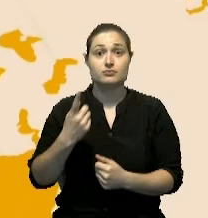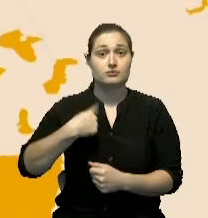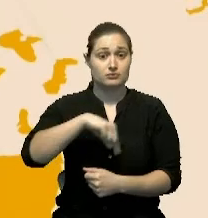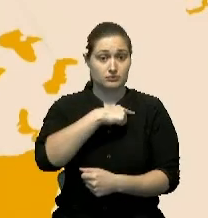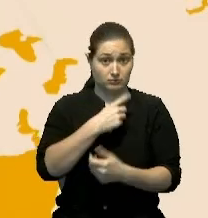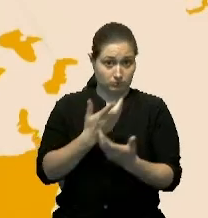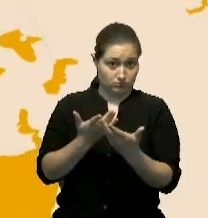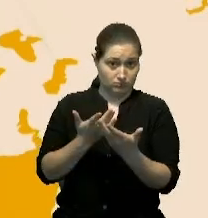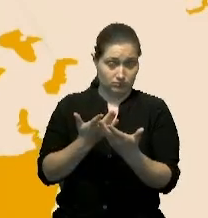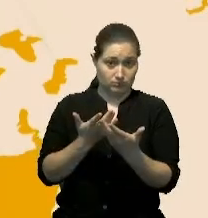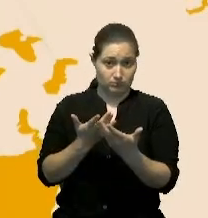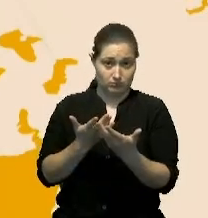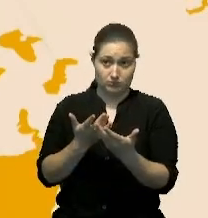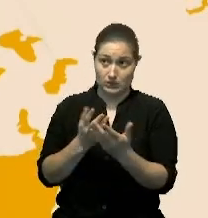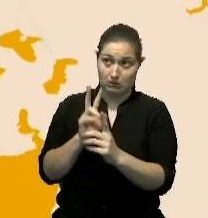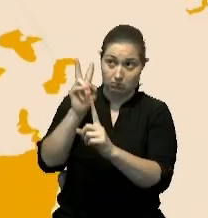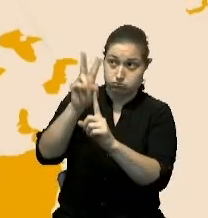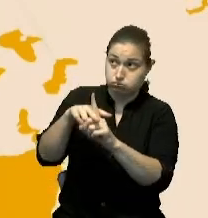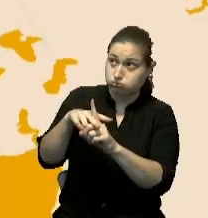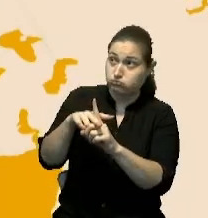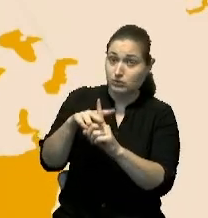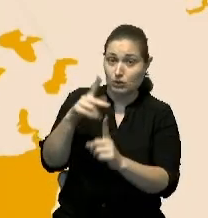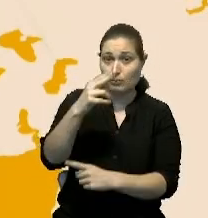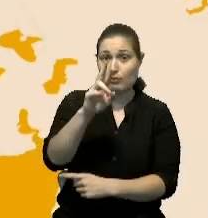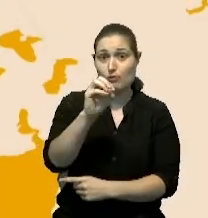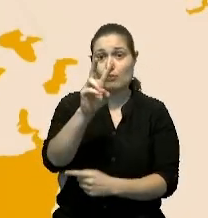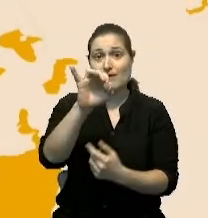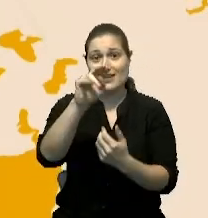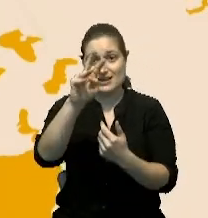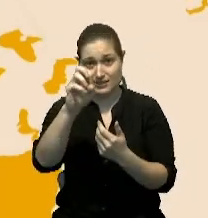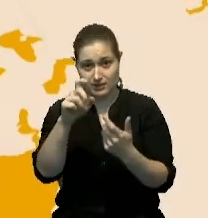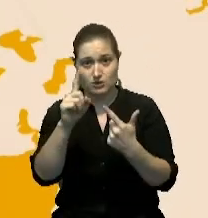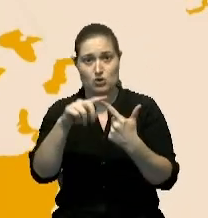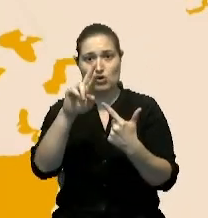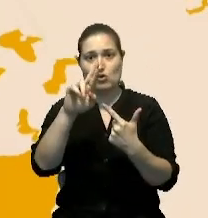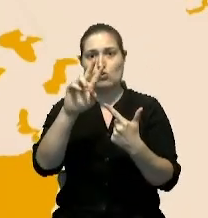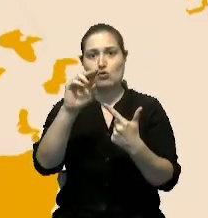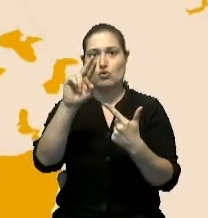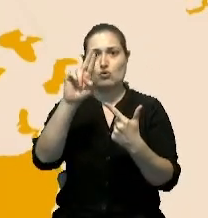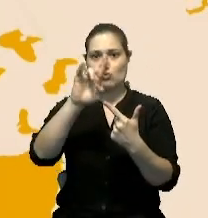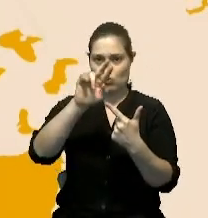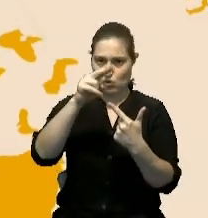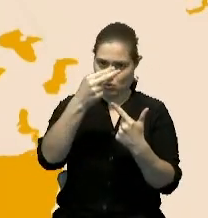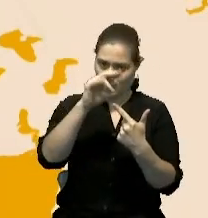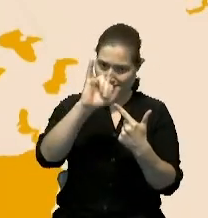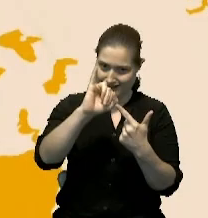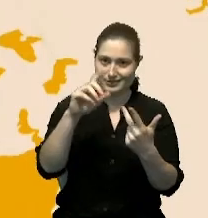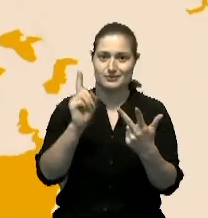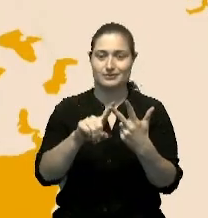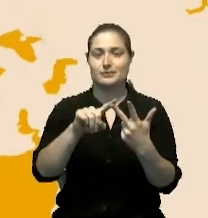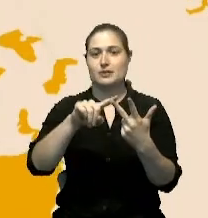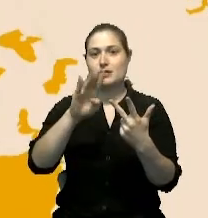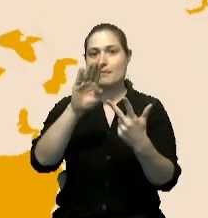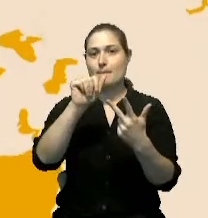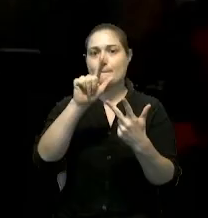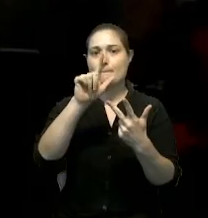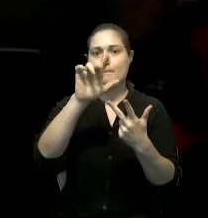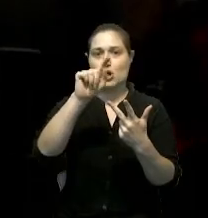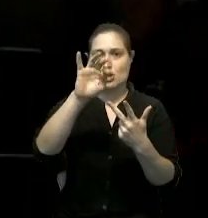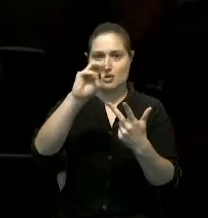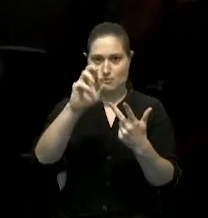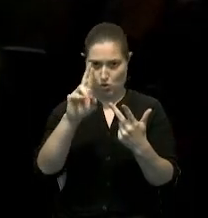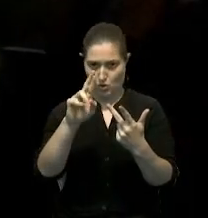tener consulados en Providence, Rhode Island en Carolina del Norte en Baltimore, Maryland y en Connecticut también.